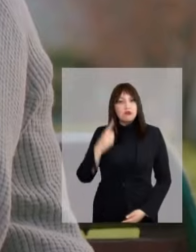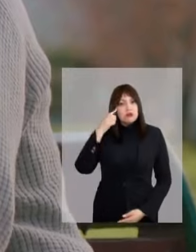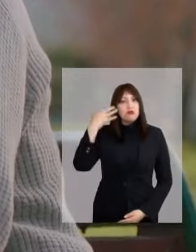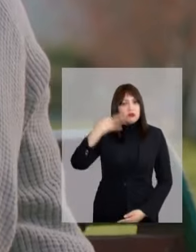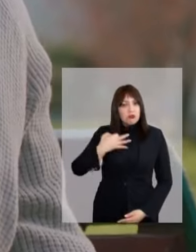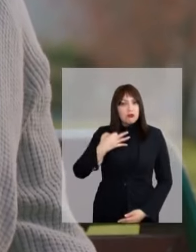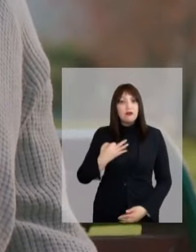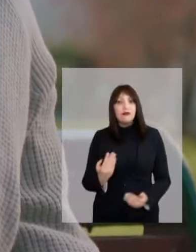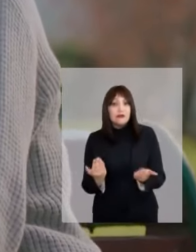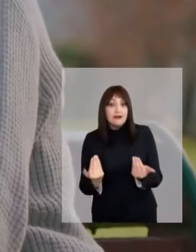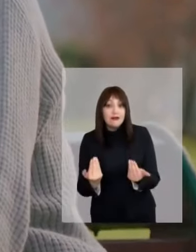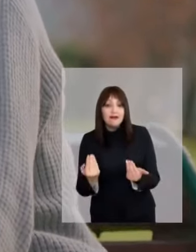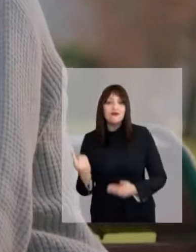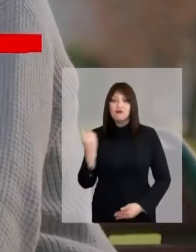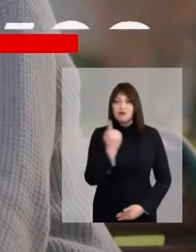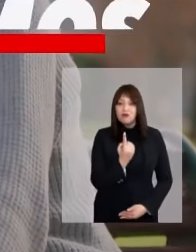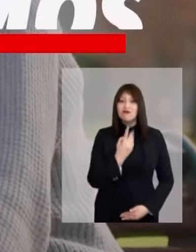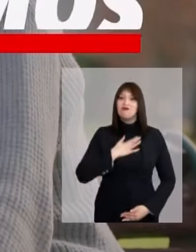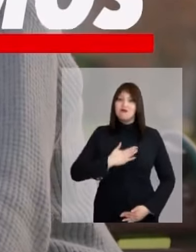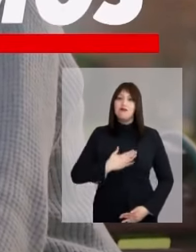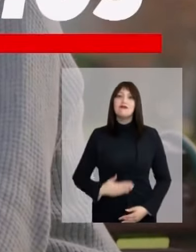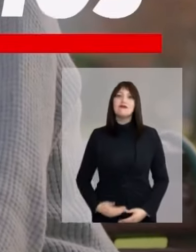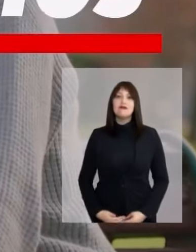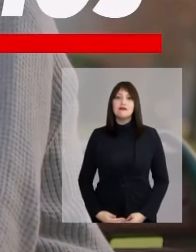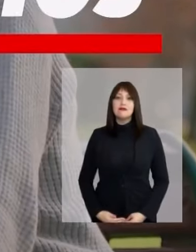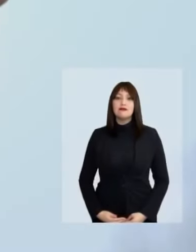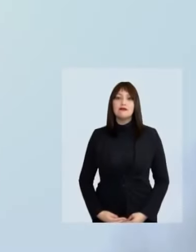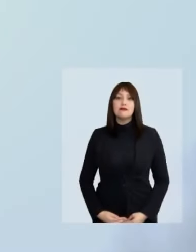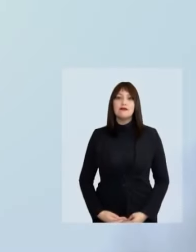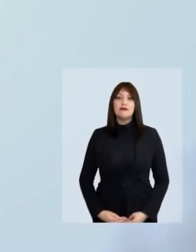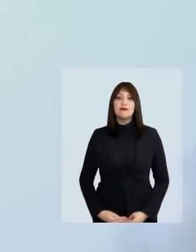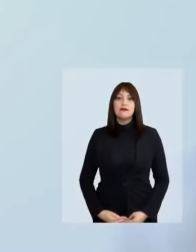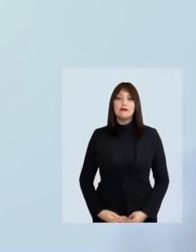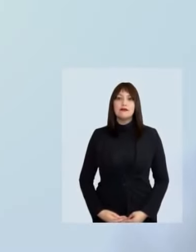Tenés razón. Si lo necesitáis, aparece. Me gusta.